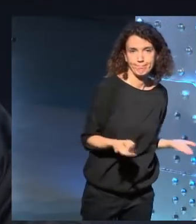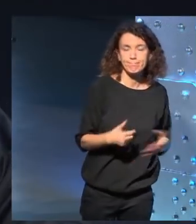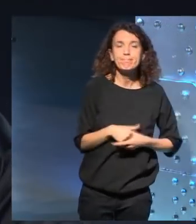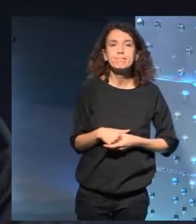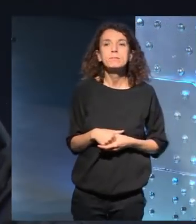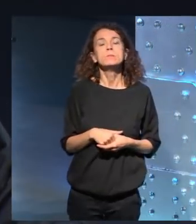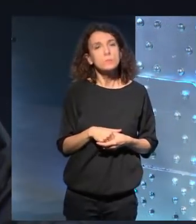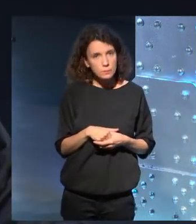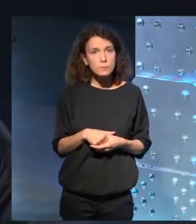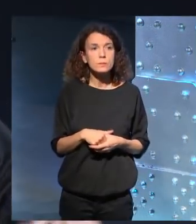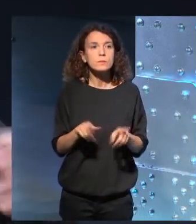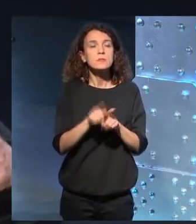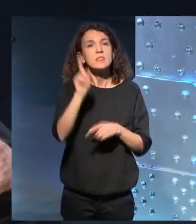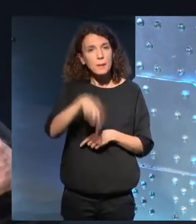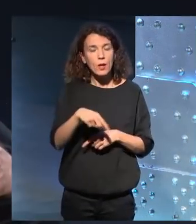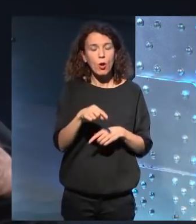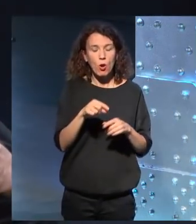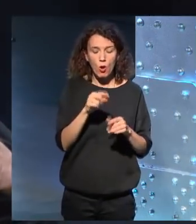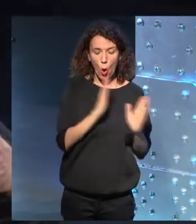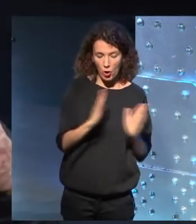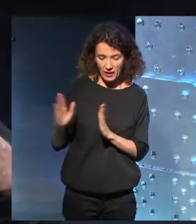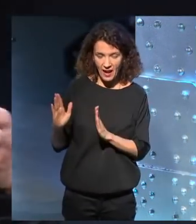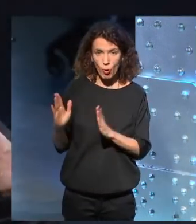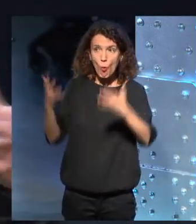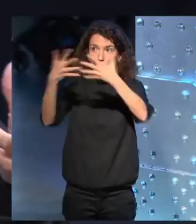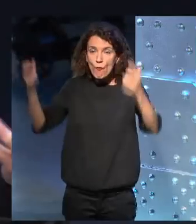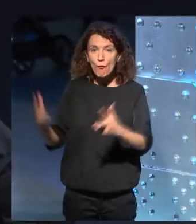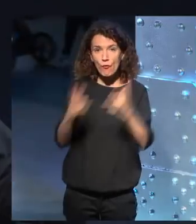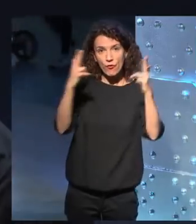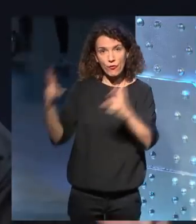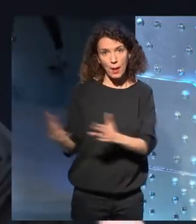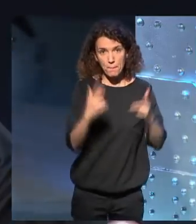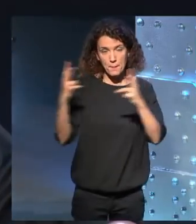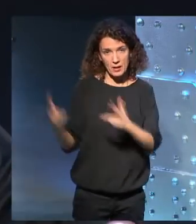Y hice este librito, y para ordenarlas, estos fragmentos, estas,